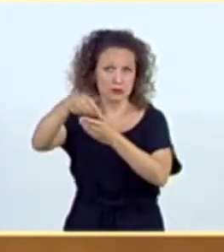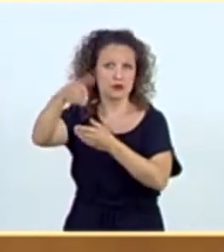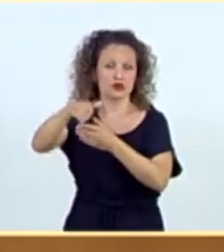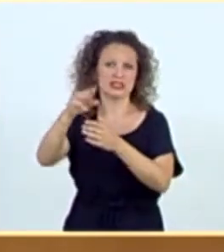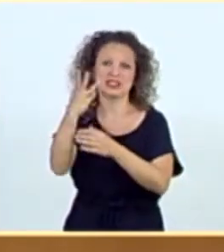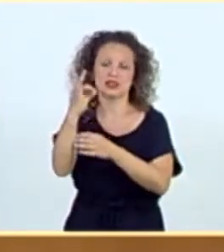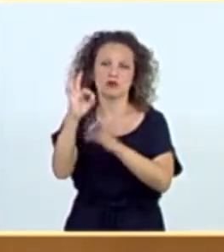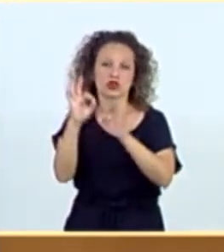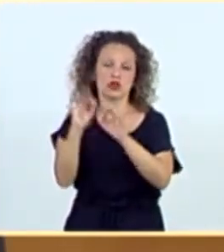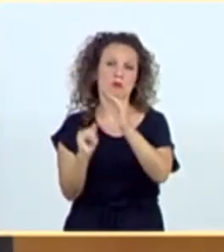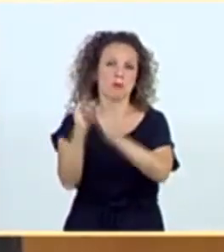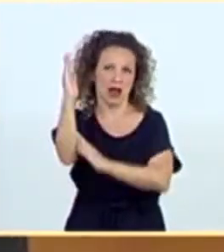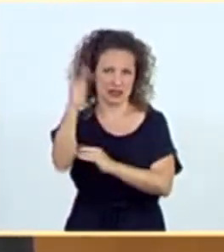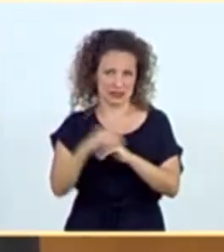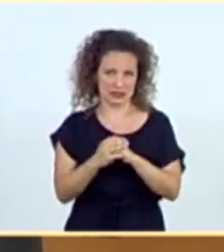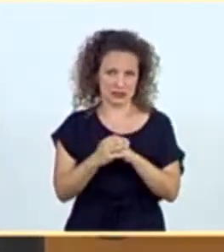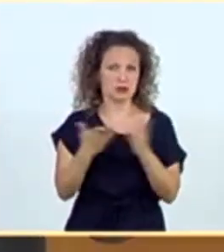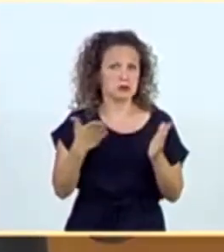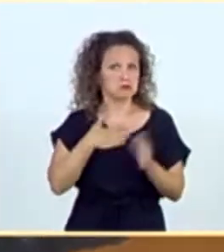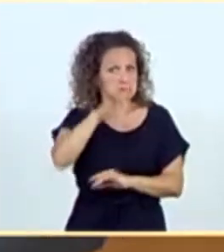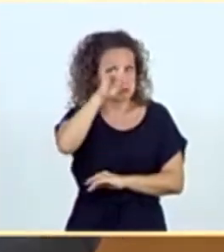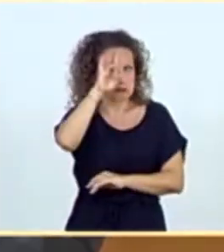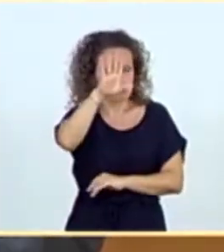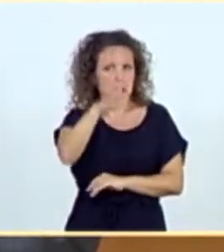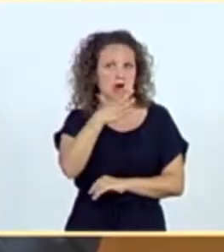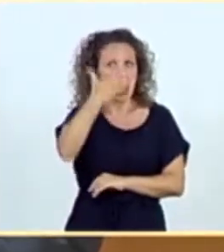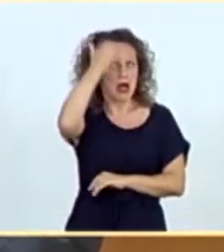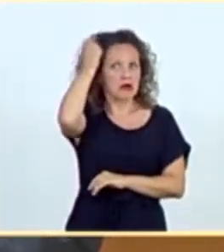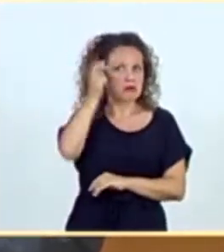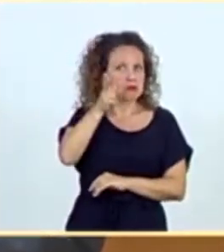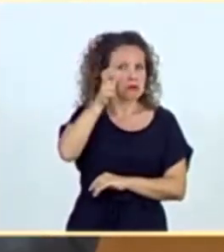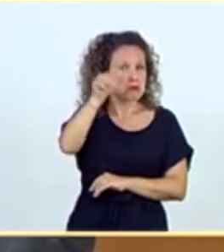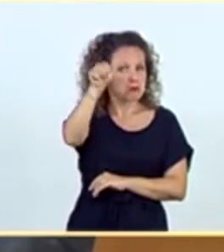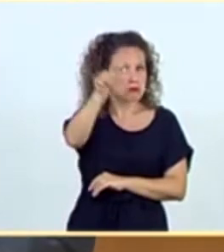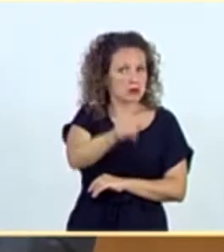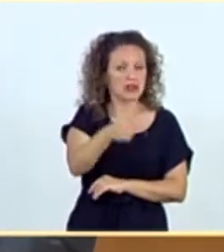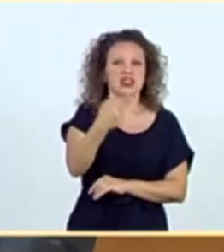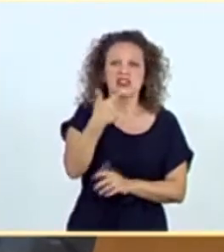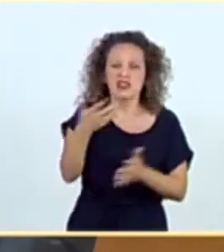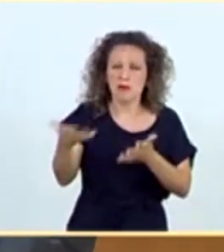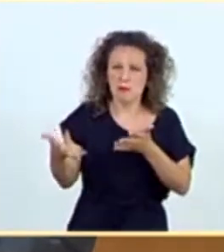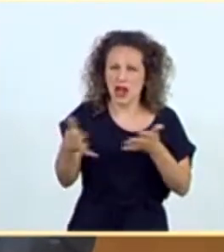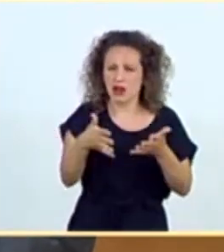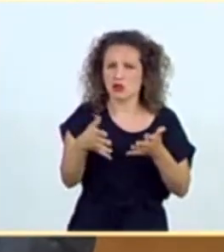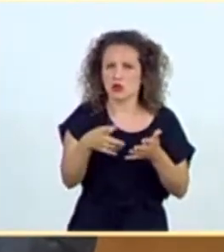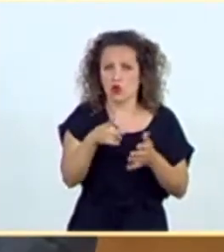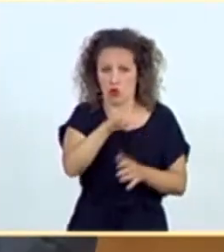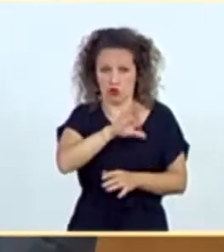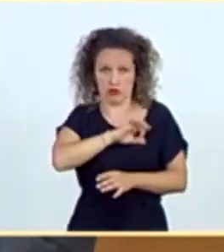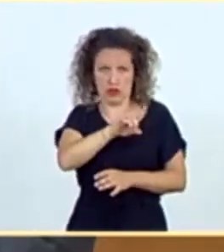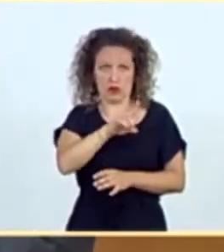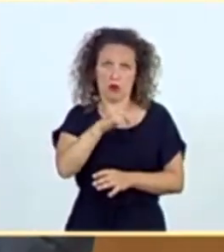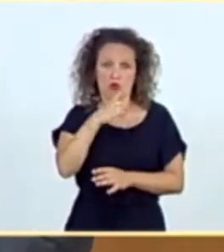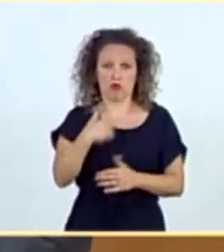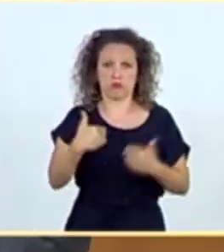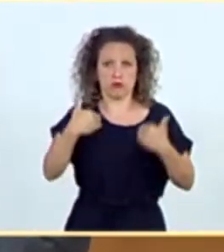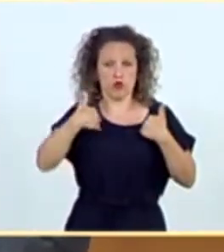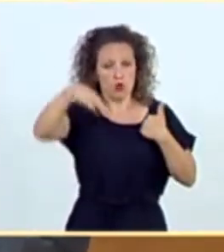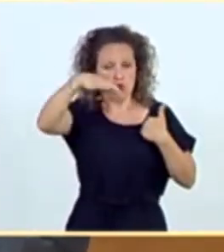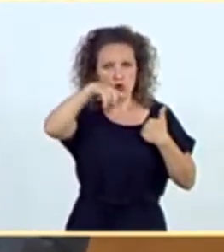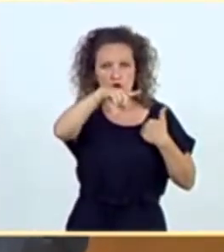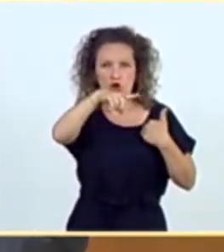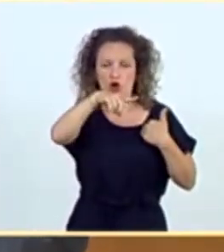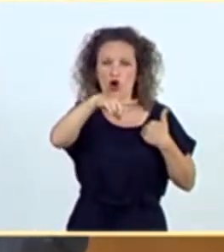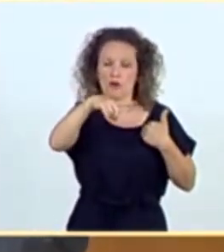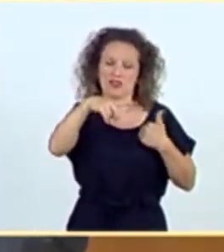me causa sorpresa escuchar al señor Iglesias, que en marzo usted, como mando único, le delegaba la coordinación con las